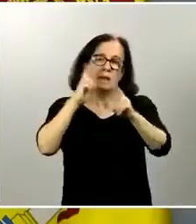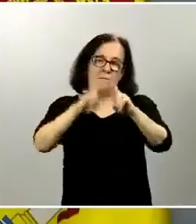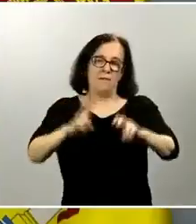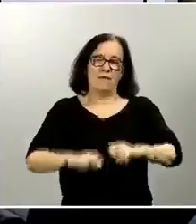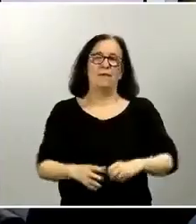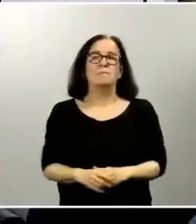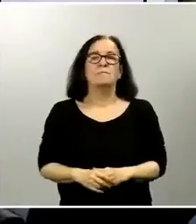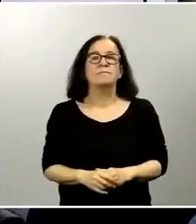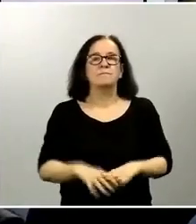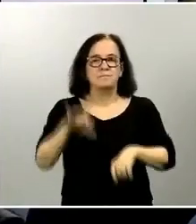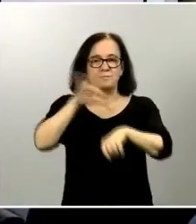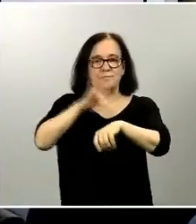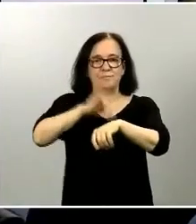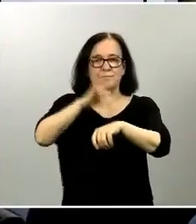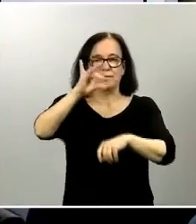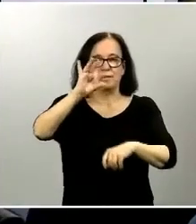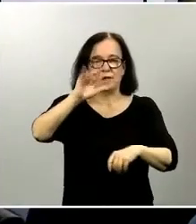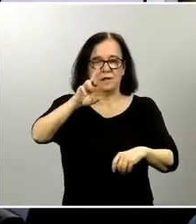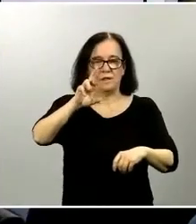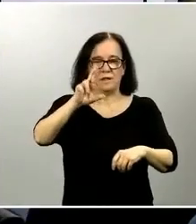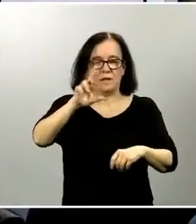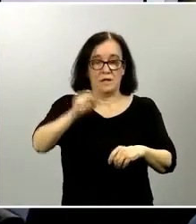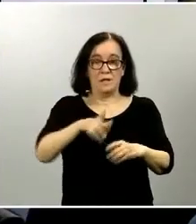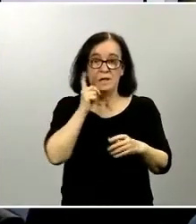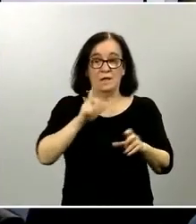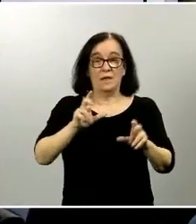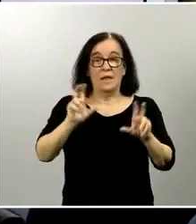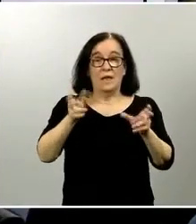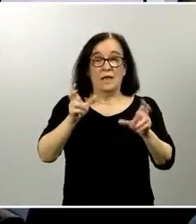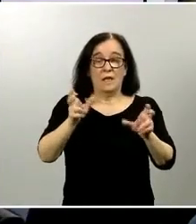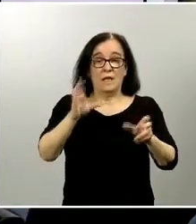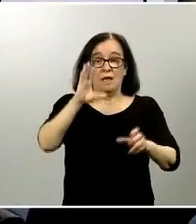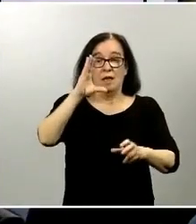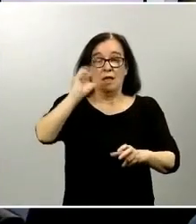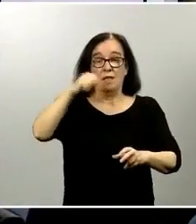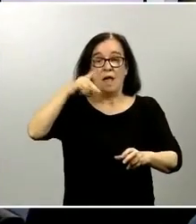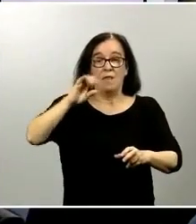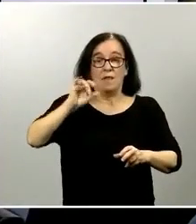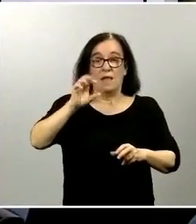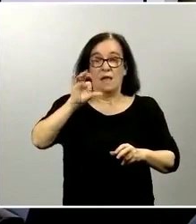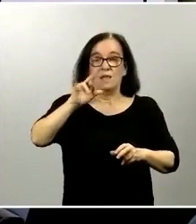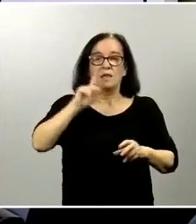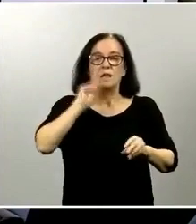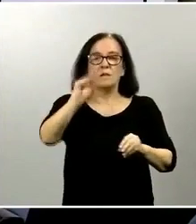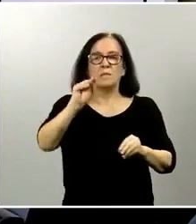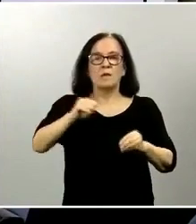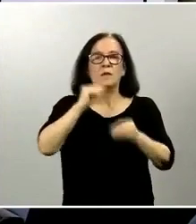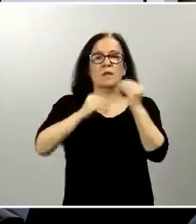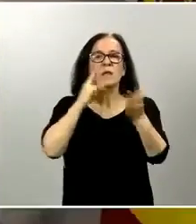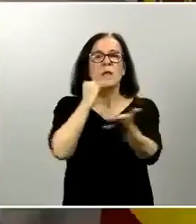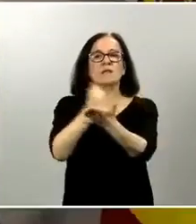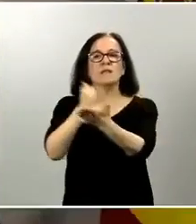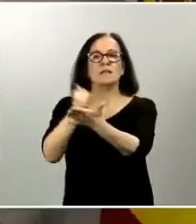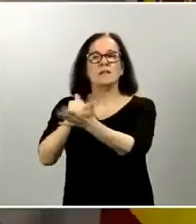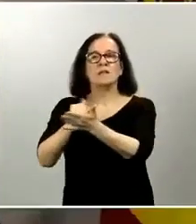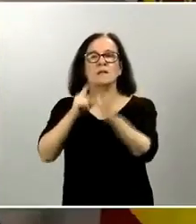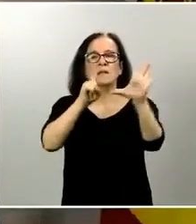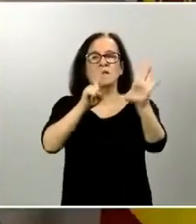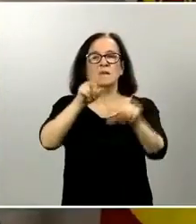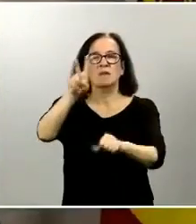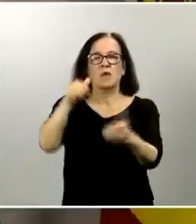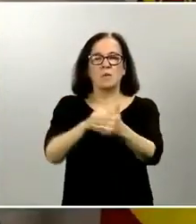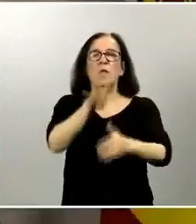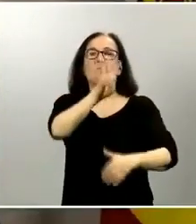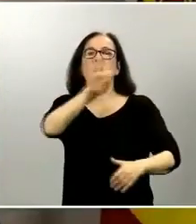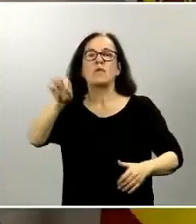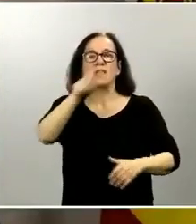doctora sierra la cadena ser pregunta cuando se van a empezar a realizar los test a las 62.400 personas